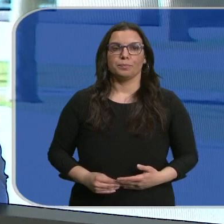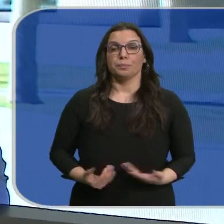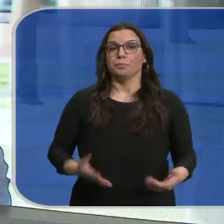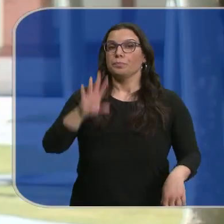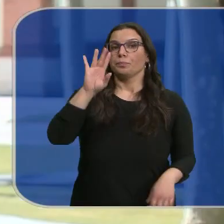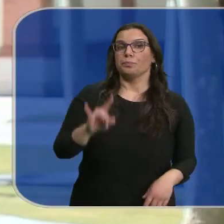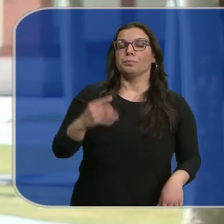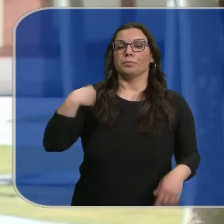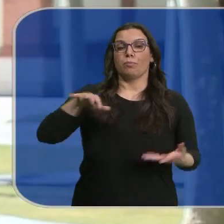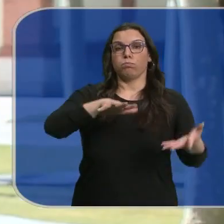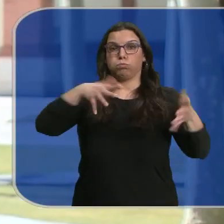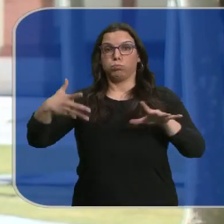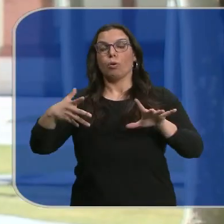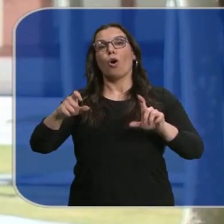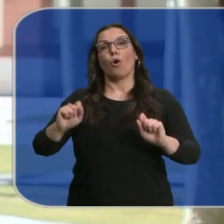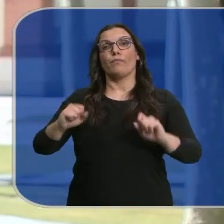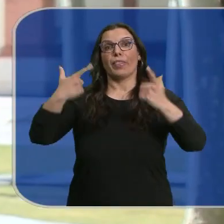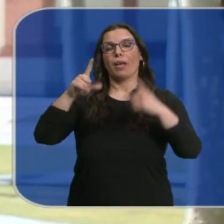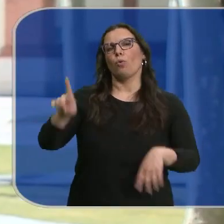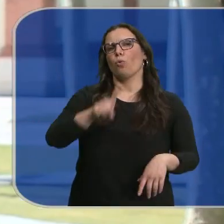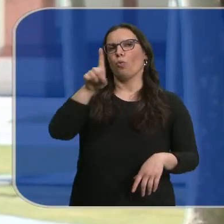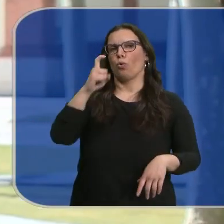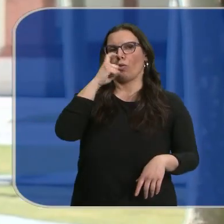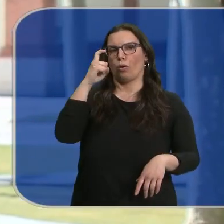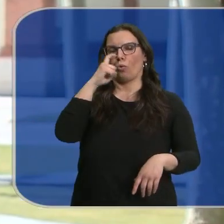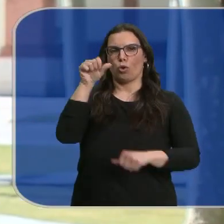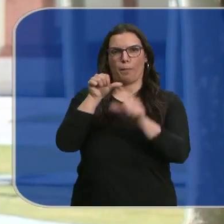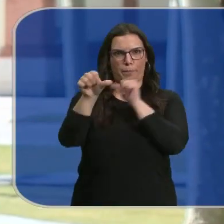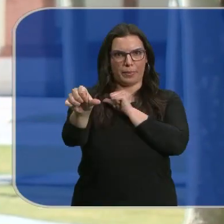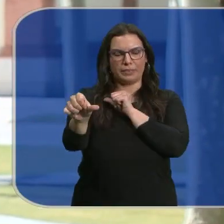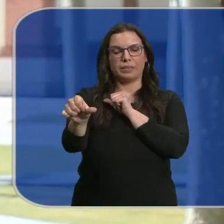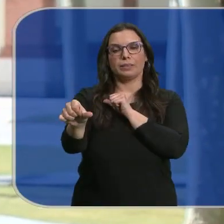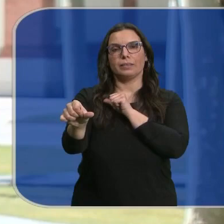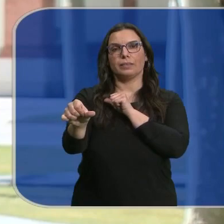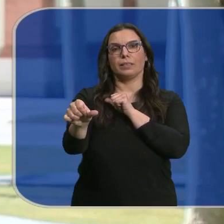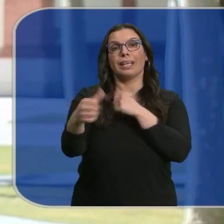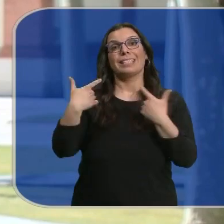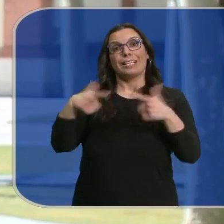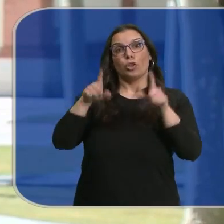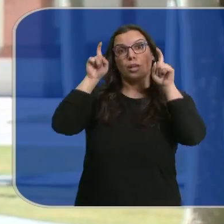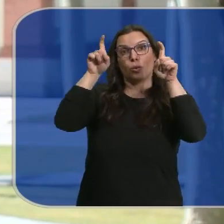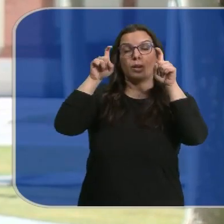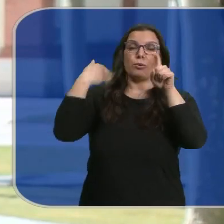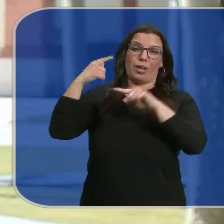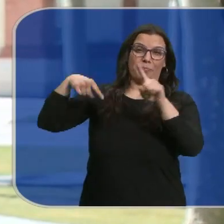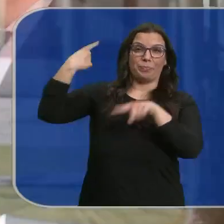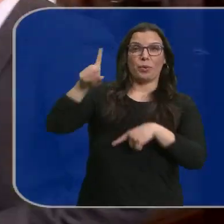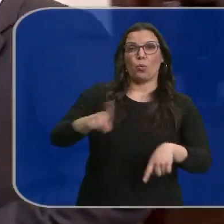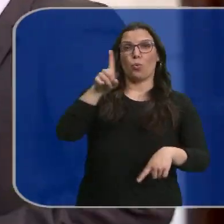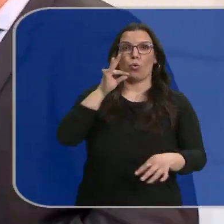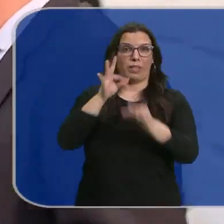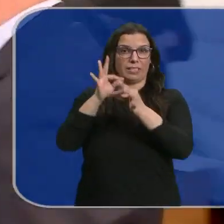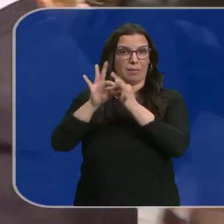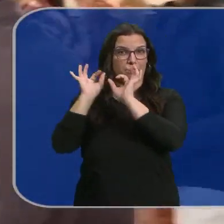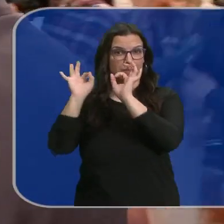Sí, la aplicación tendrá efecto, como dices, a partir del 1 de junio, exceptuando el sector educativo que será ya a partir del 1 de